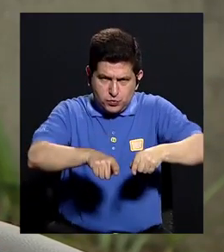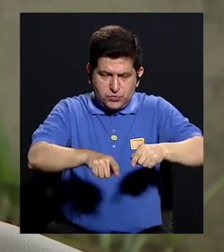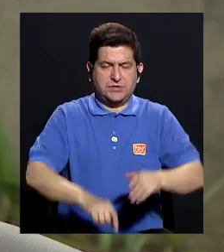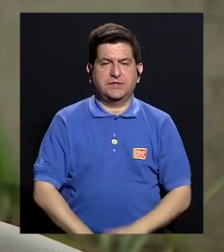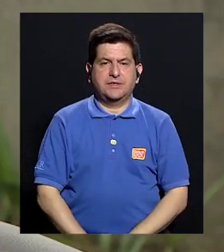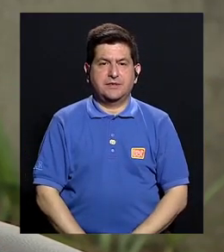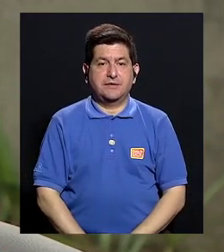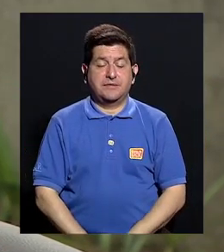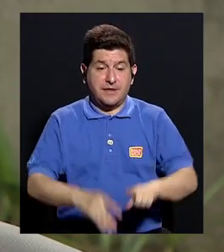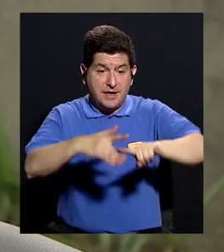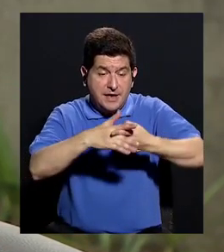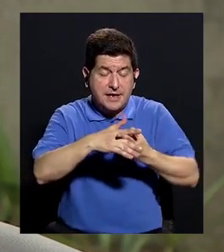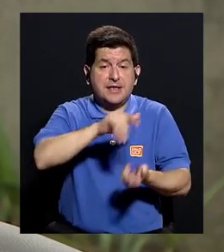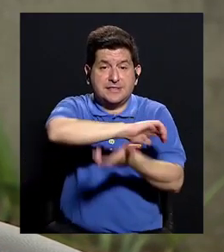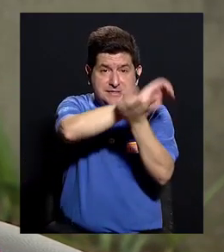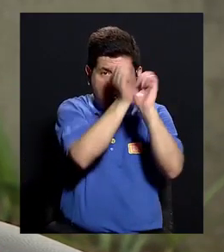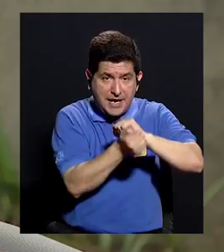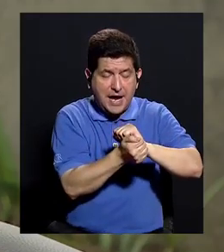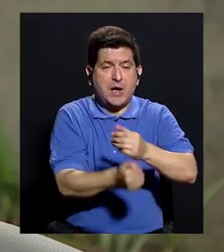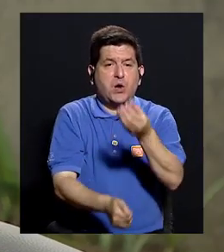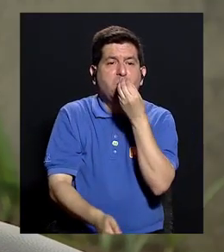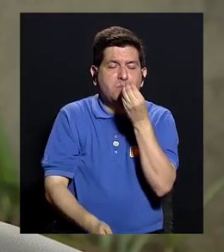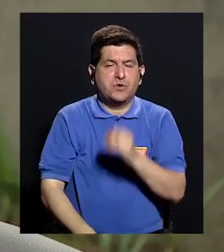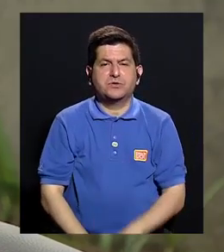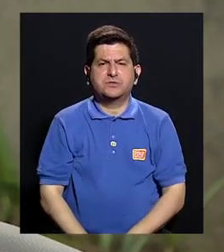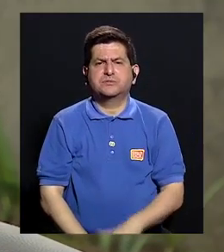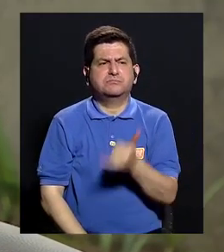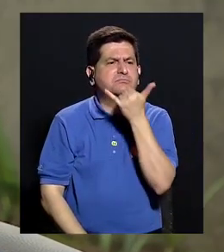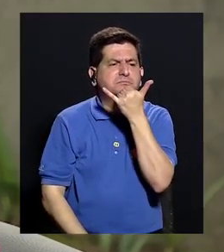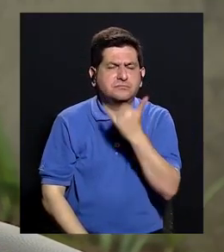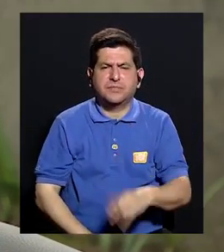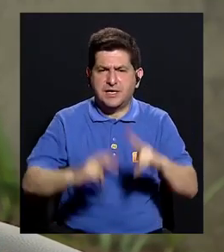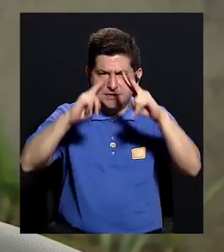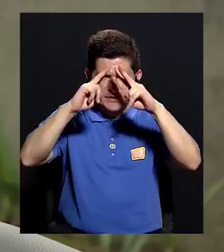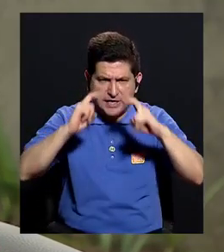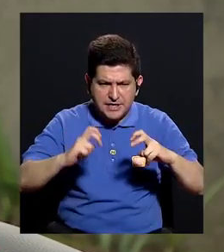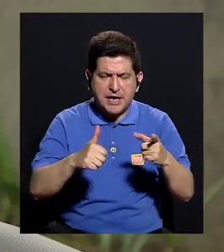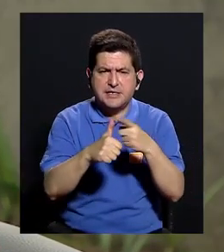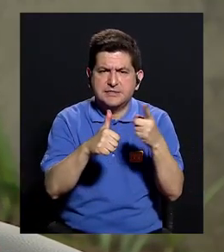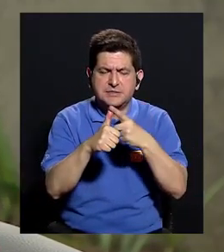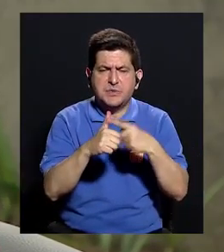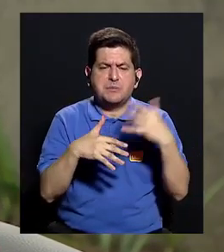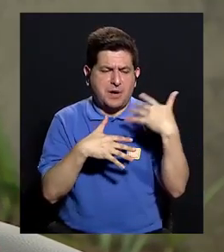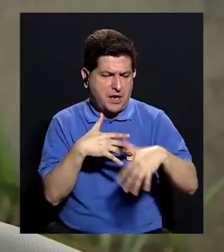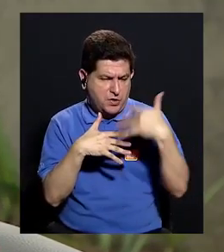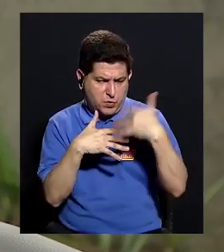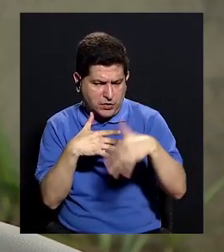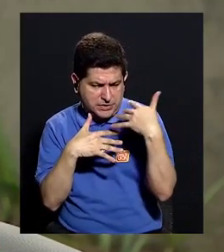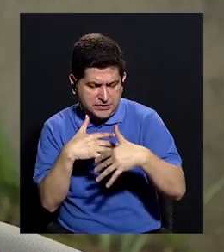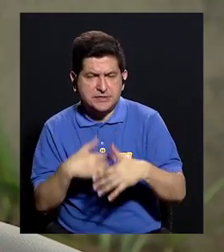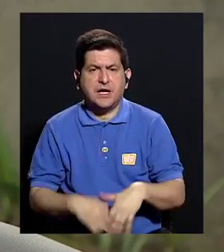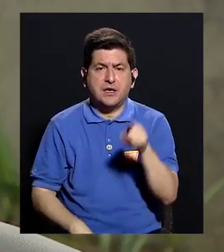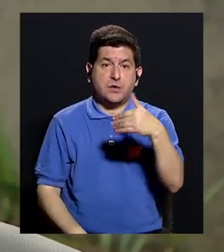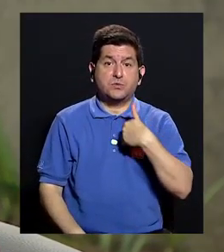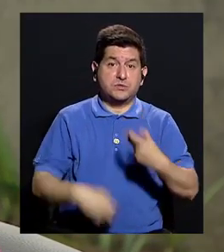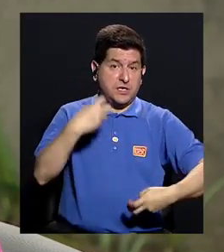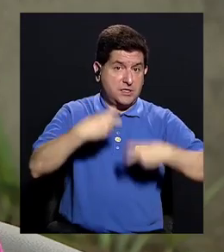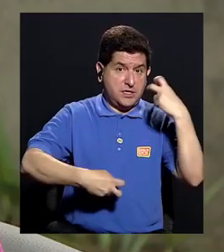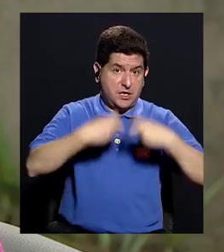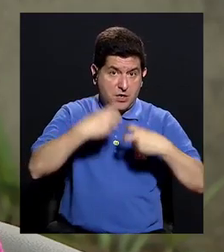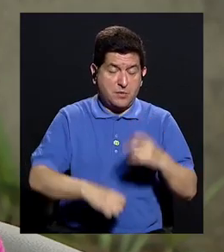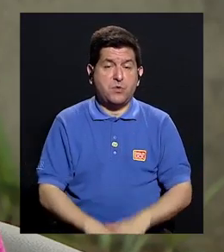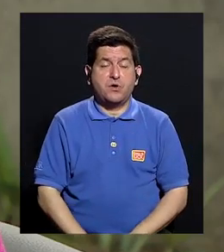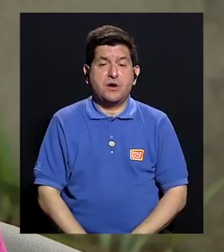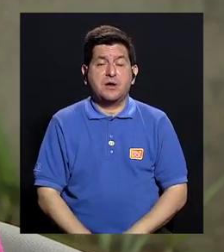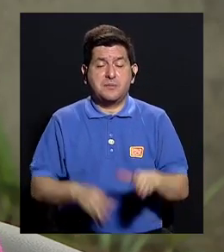cambios en la nutrición. Entonces se hacen exámenes primero de sangre, los cuales van a dar si tienes problemas